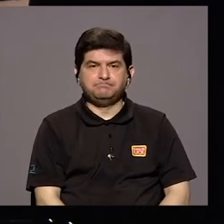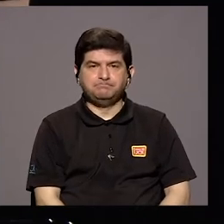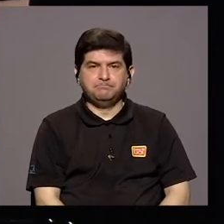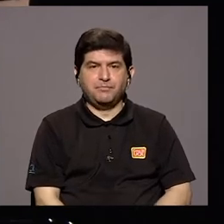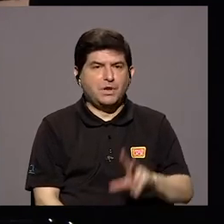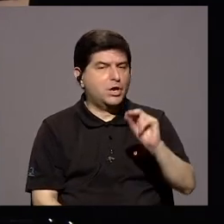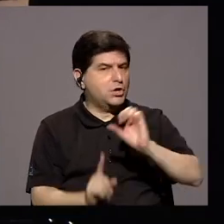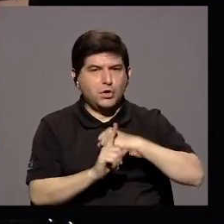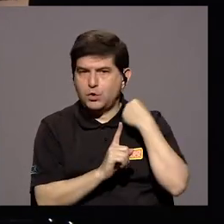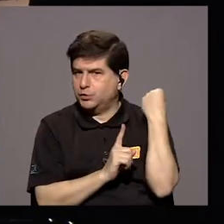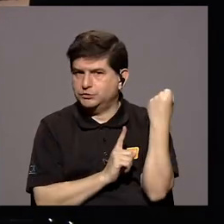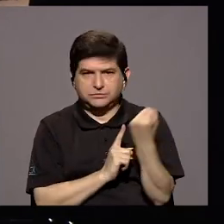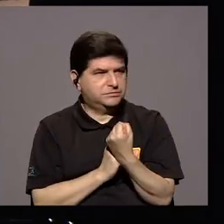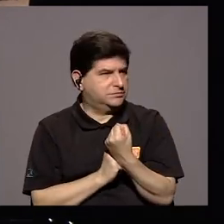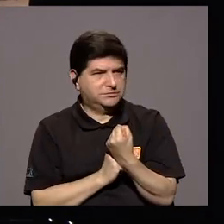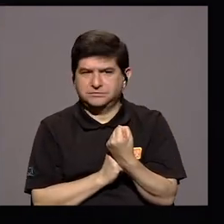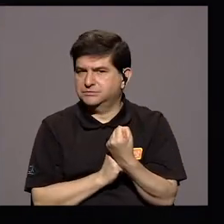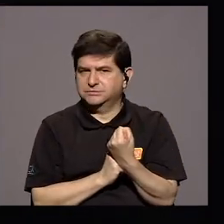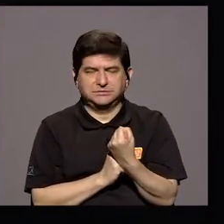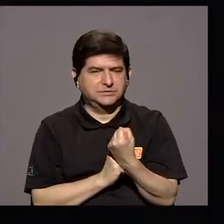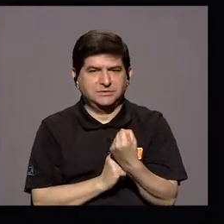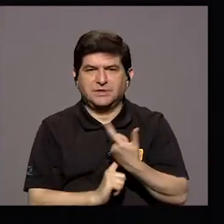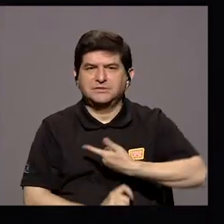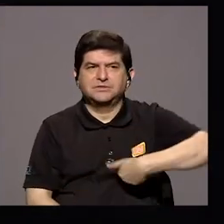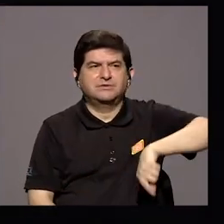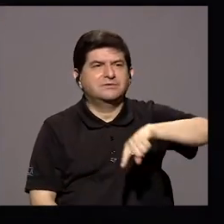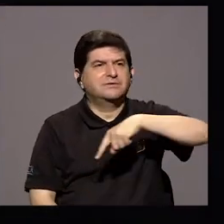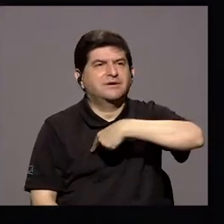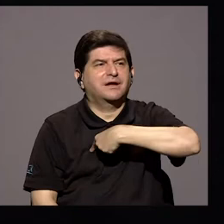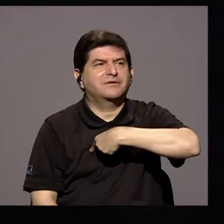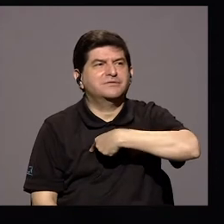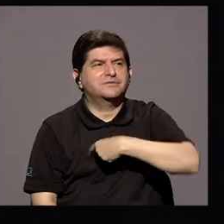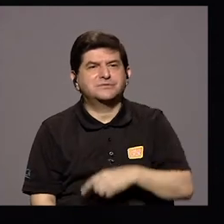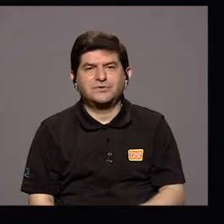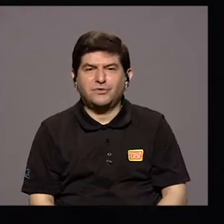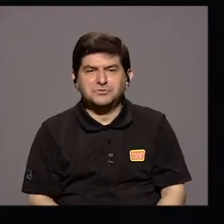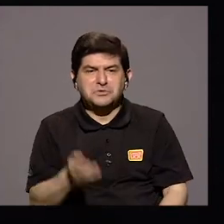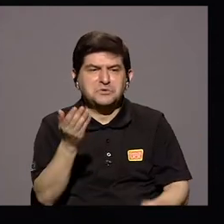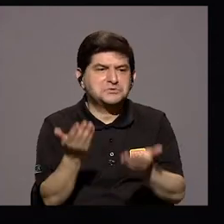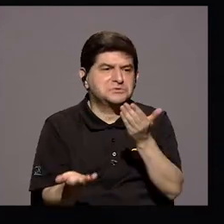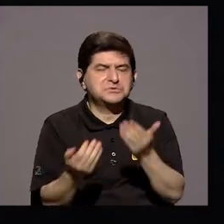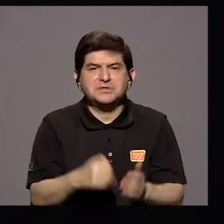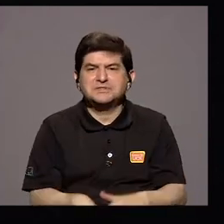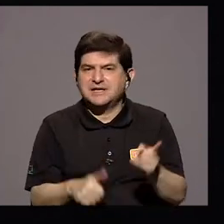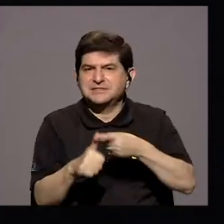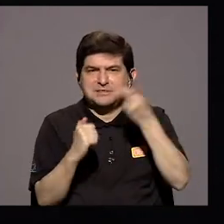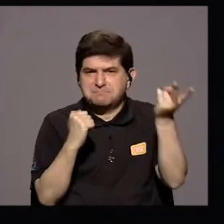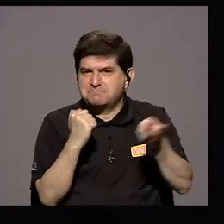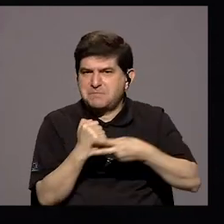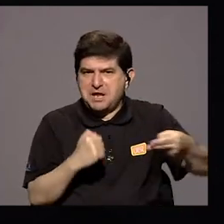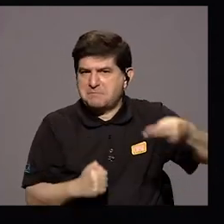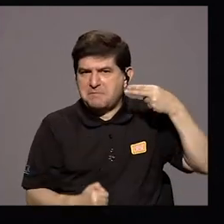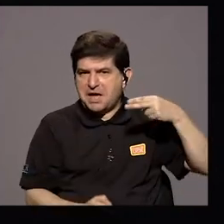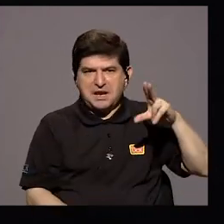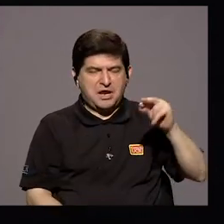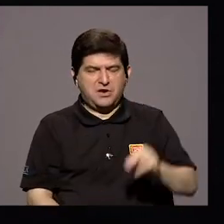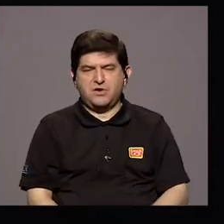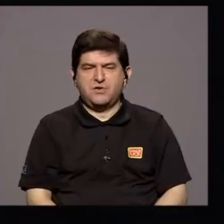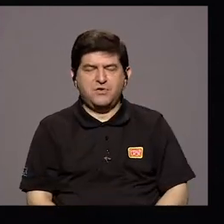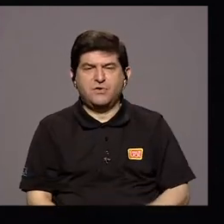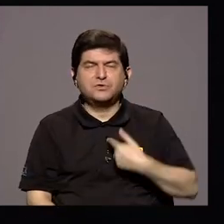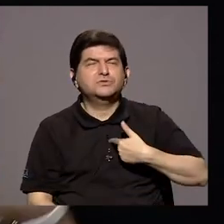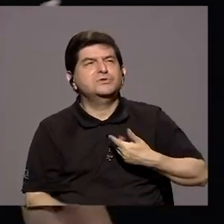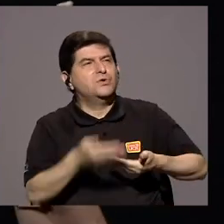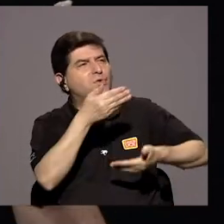una situación Que vayamos Que digamos que hemos vivido Por primera vez en la historia Si no hace